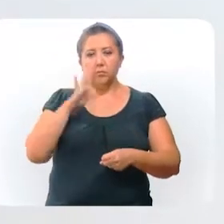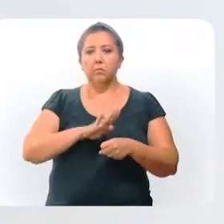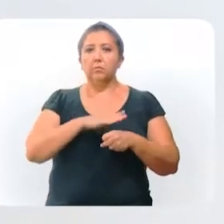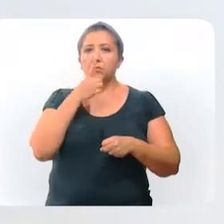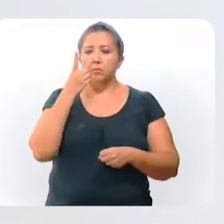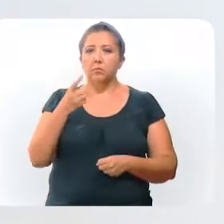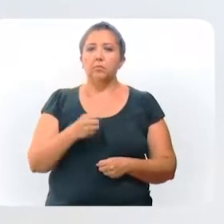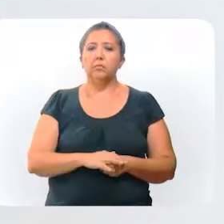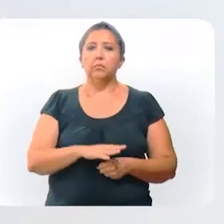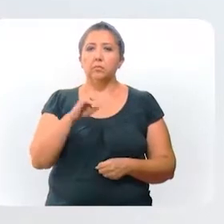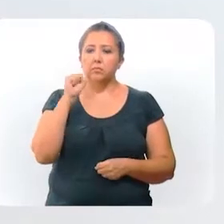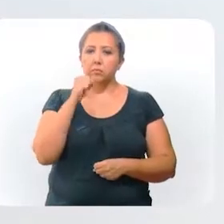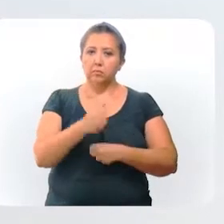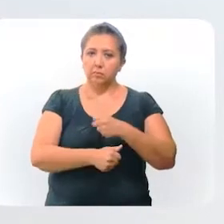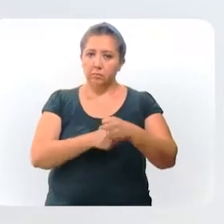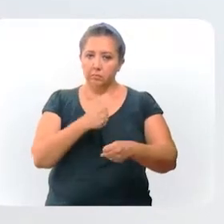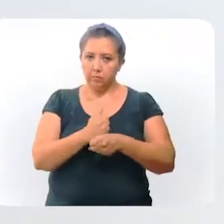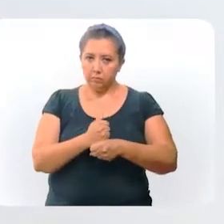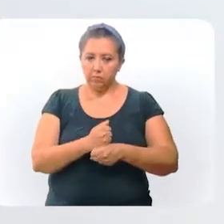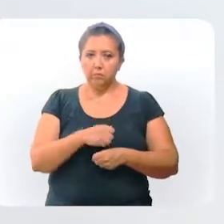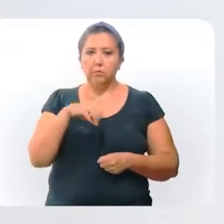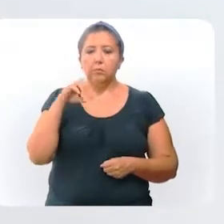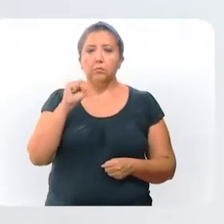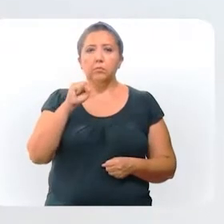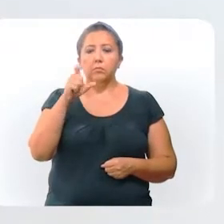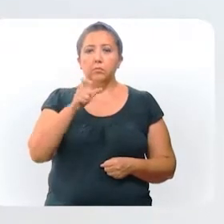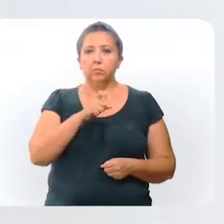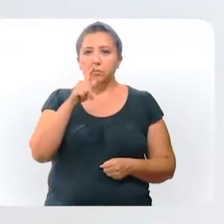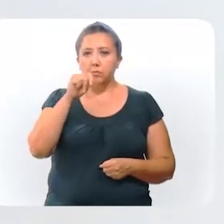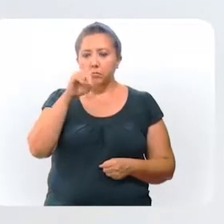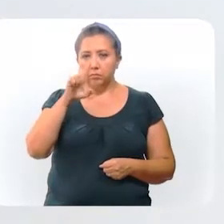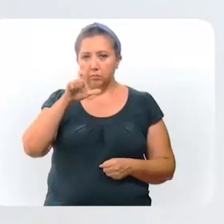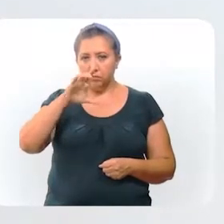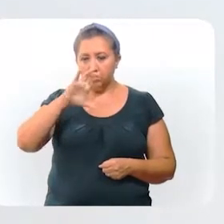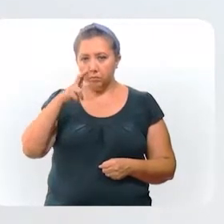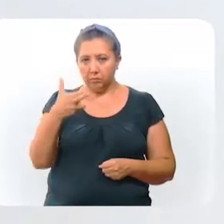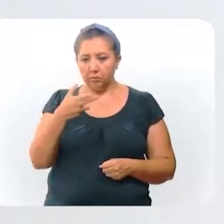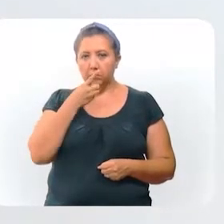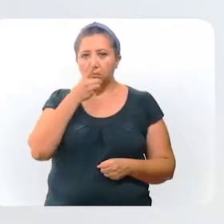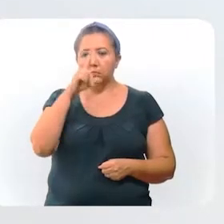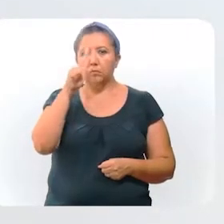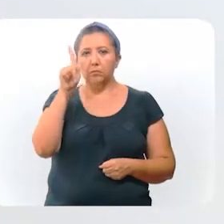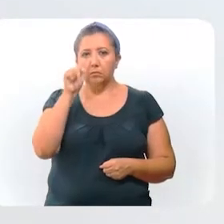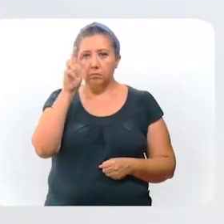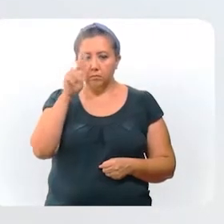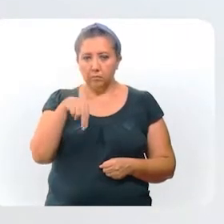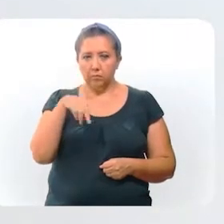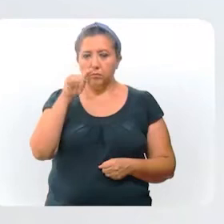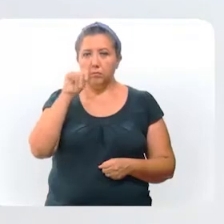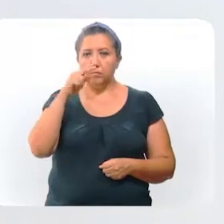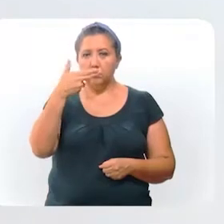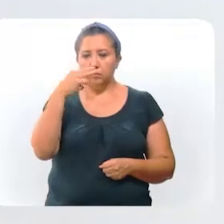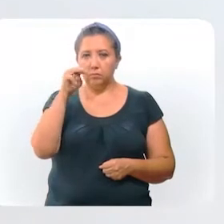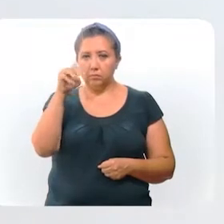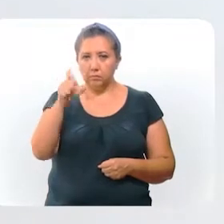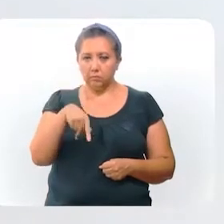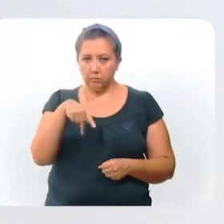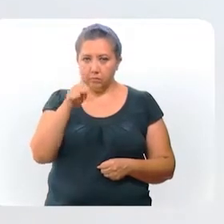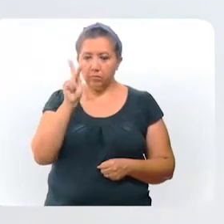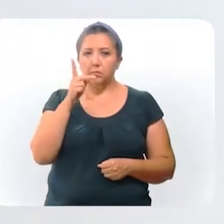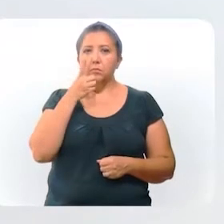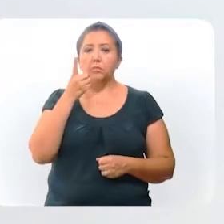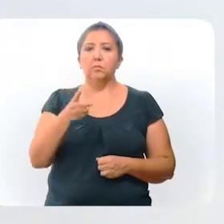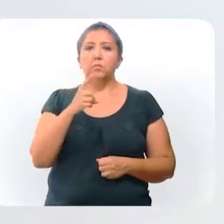de más de 60 años en Ansochel, Telchac Pueblo, Silam González, Tamec, Telchac Puerto,